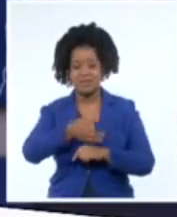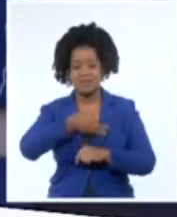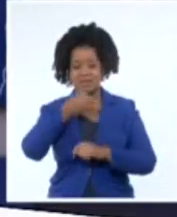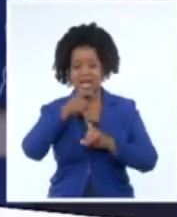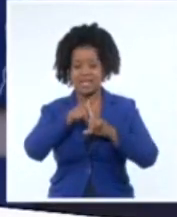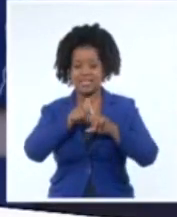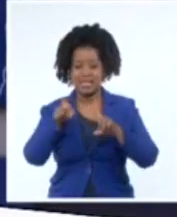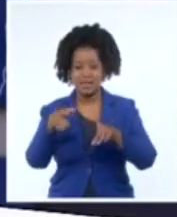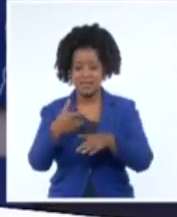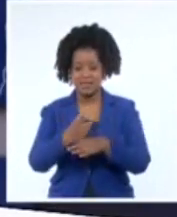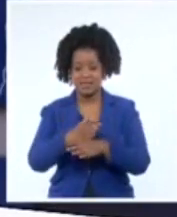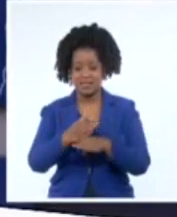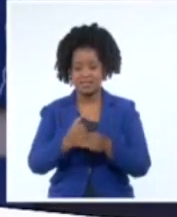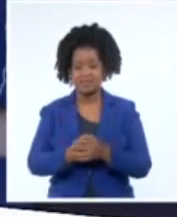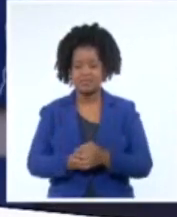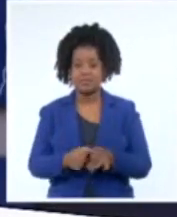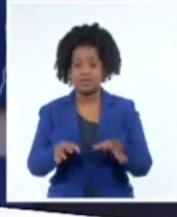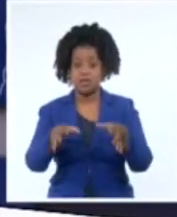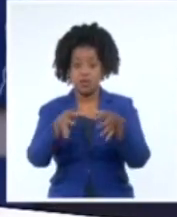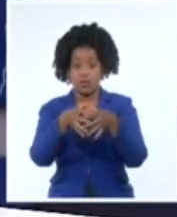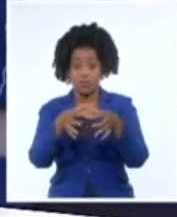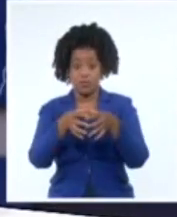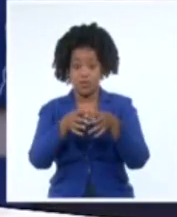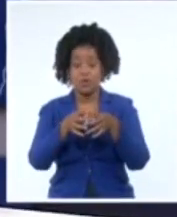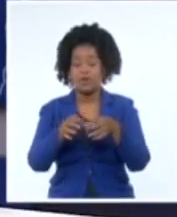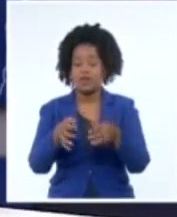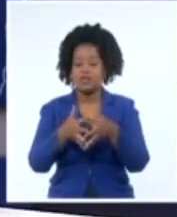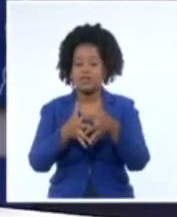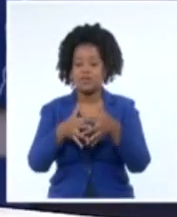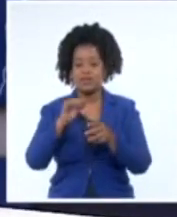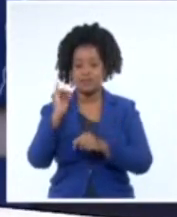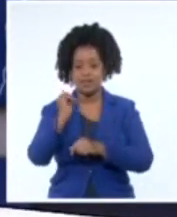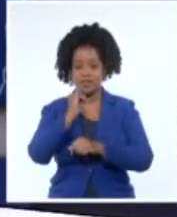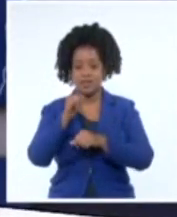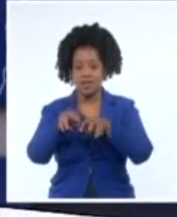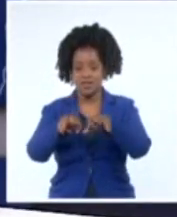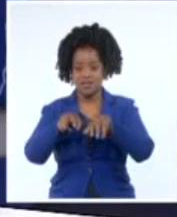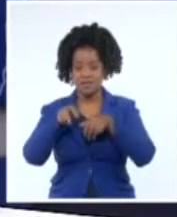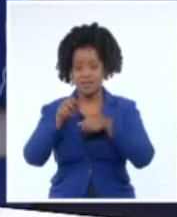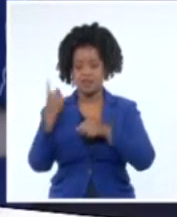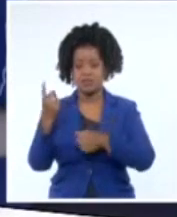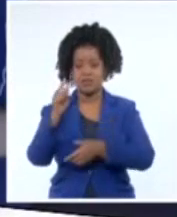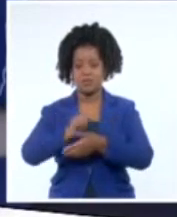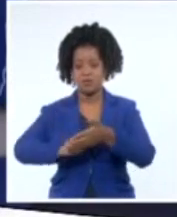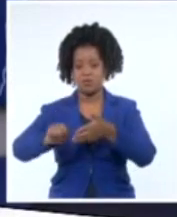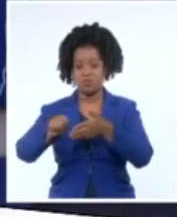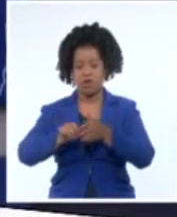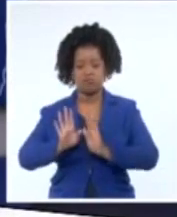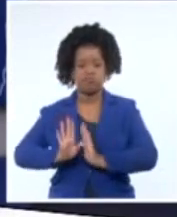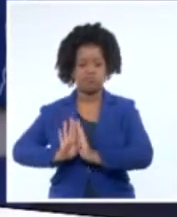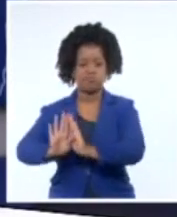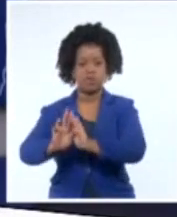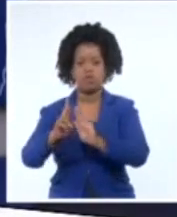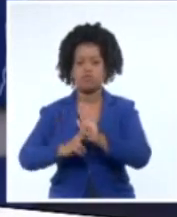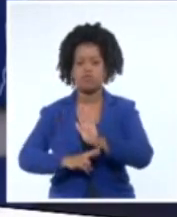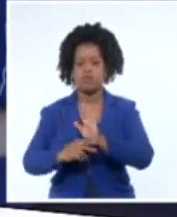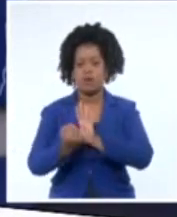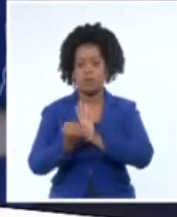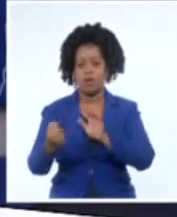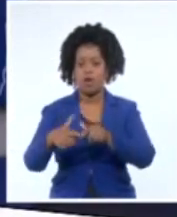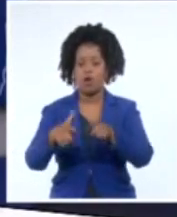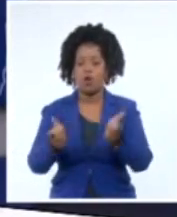La Comisión de Relaciones Internacionales de la Asamblea Nacional del Poder Popular rechazó la reciente resolución aprobada por el Congreso